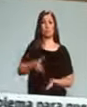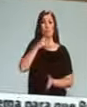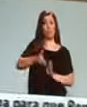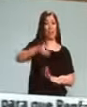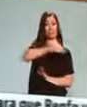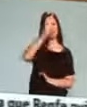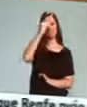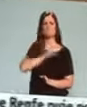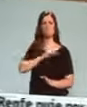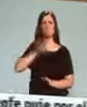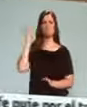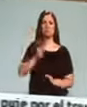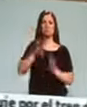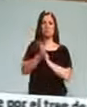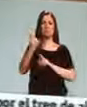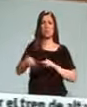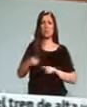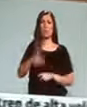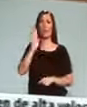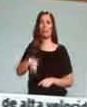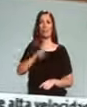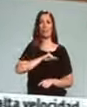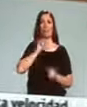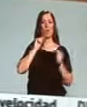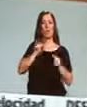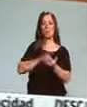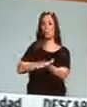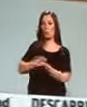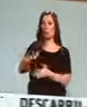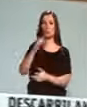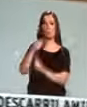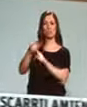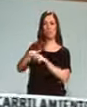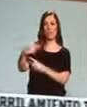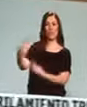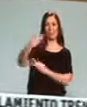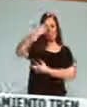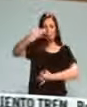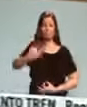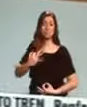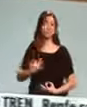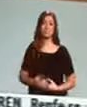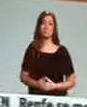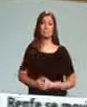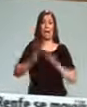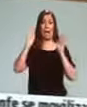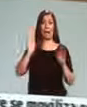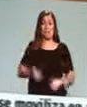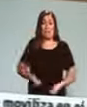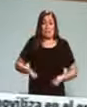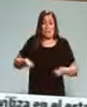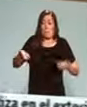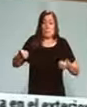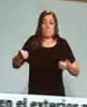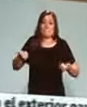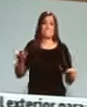debatir compensara el mal efecto que este debate podría producir en nuestro crédito exterior. Pero hemos llegado a un extremo,